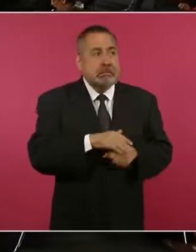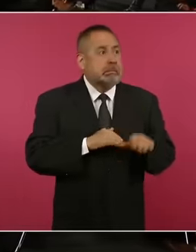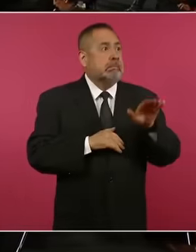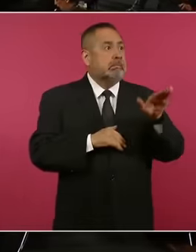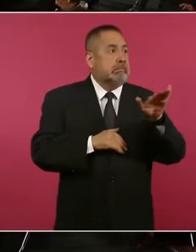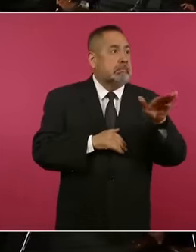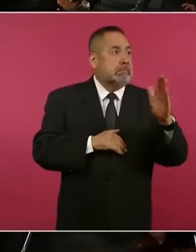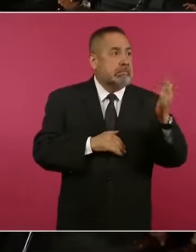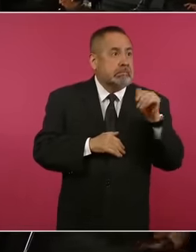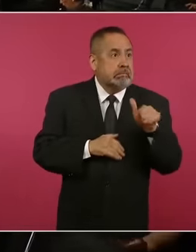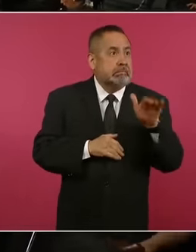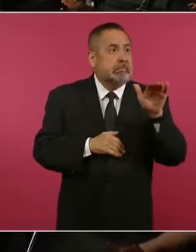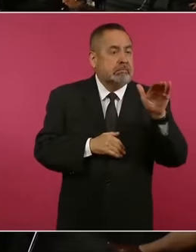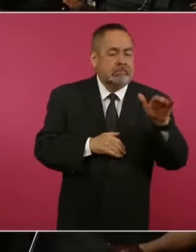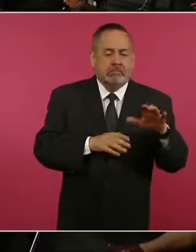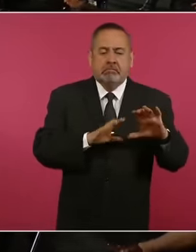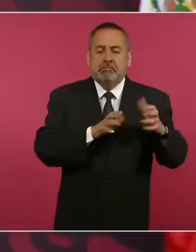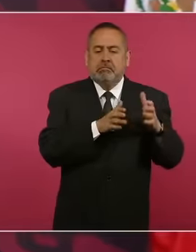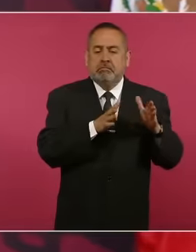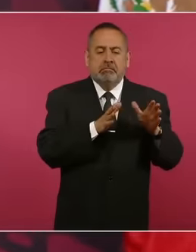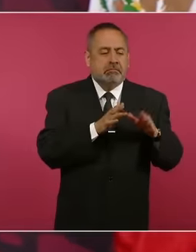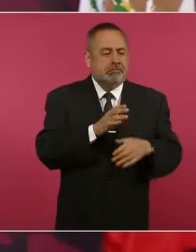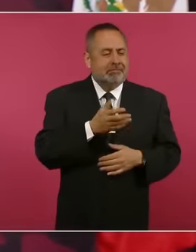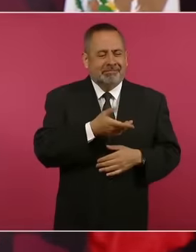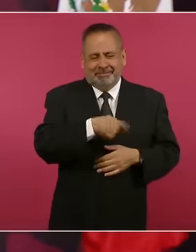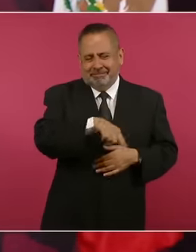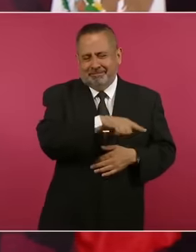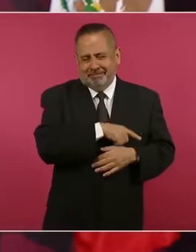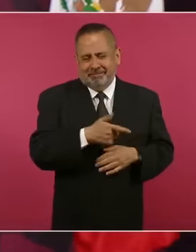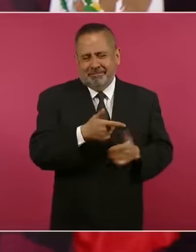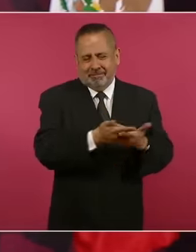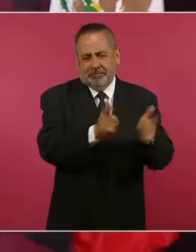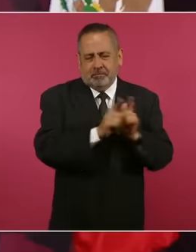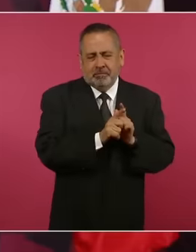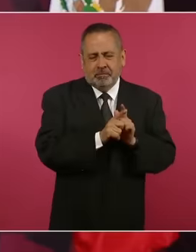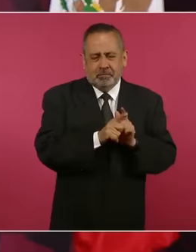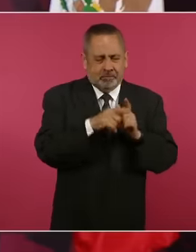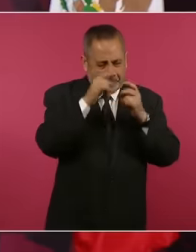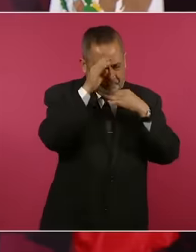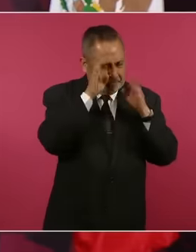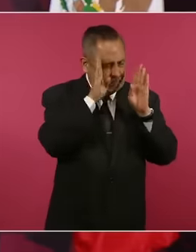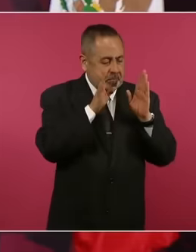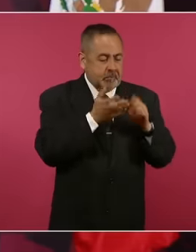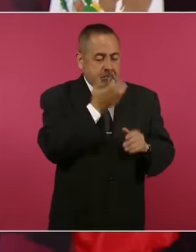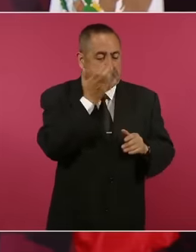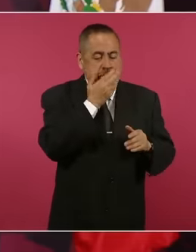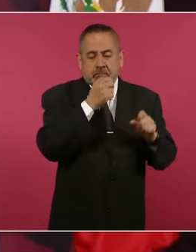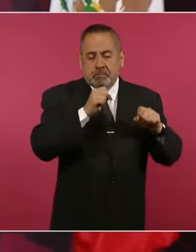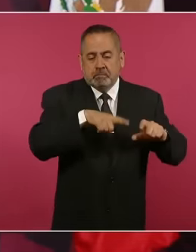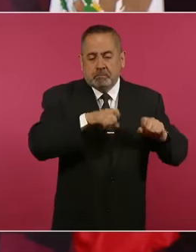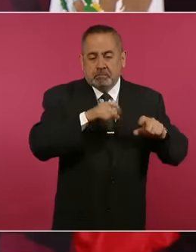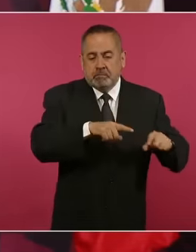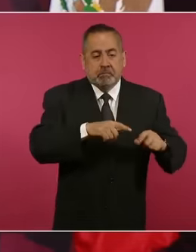conservadurismo actúa de esa manera.